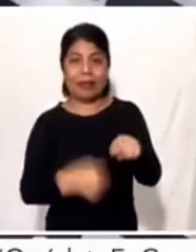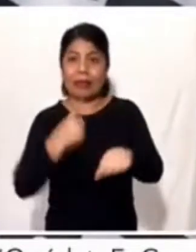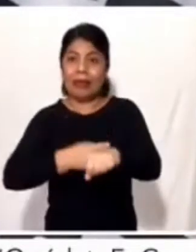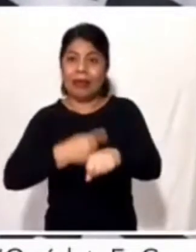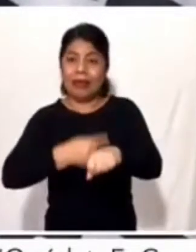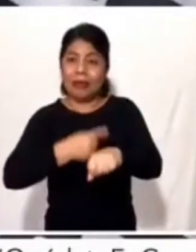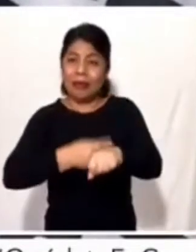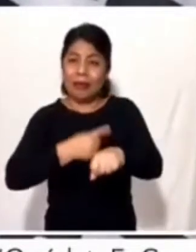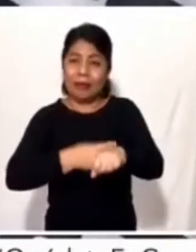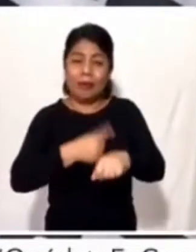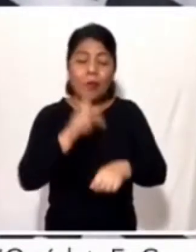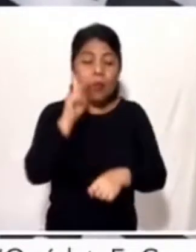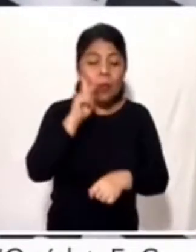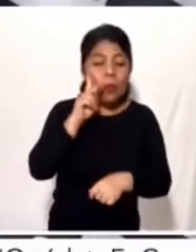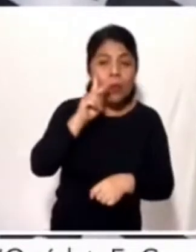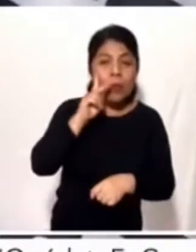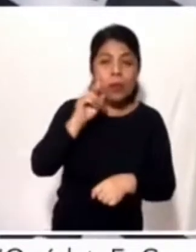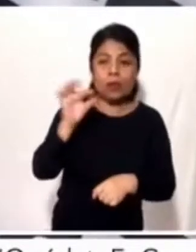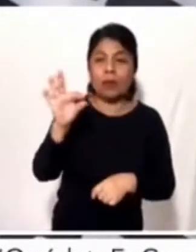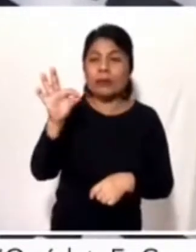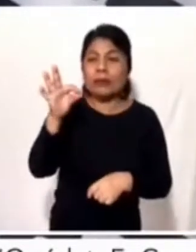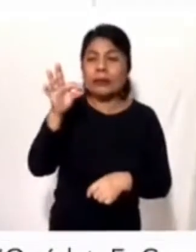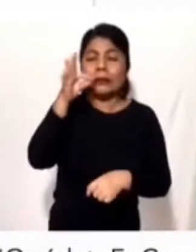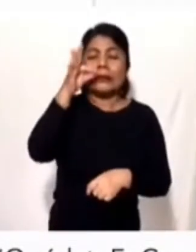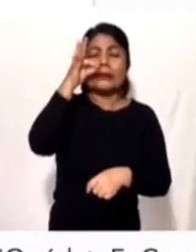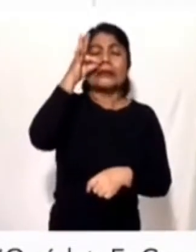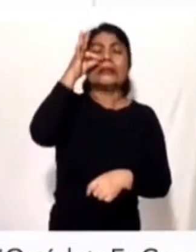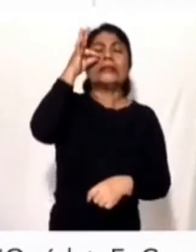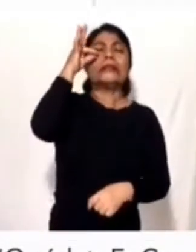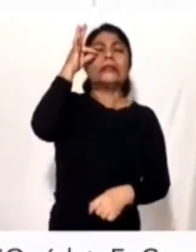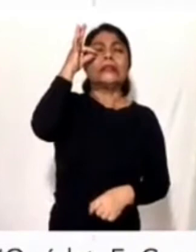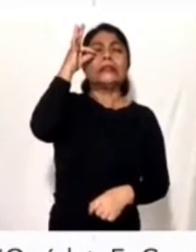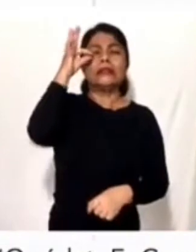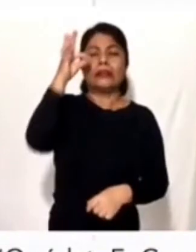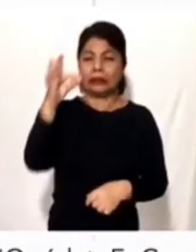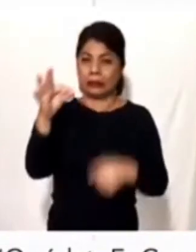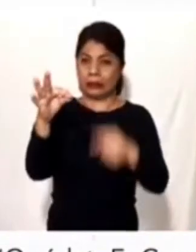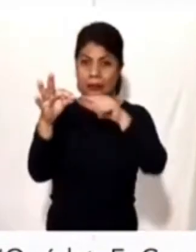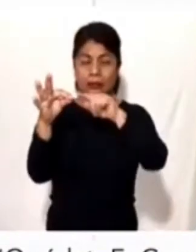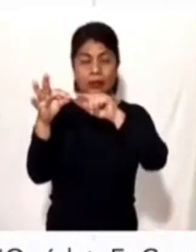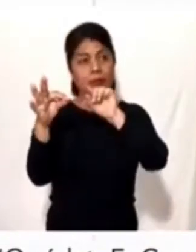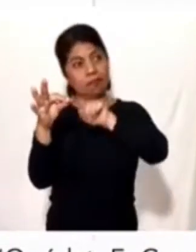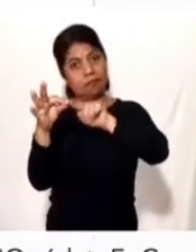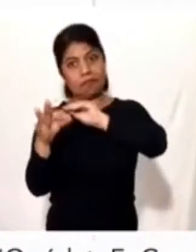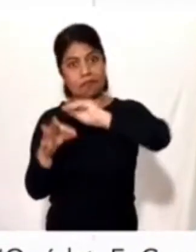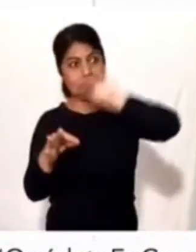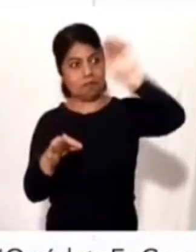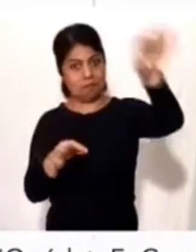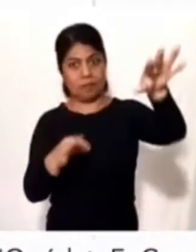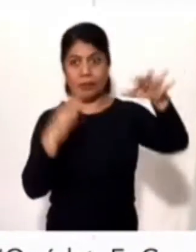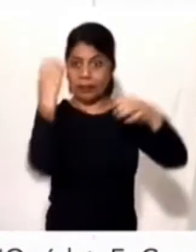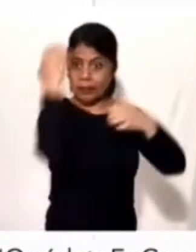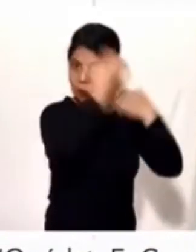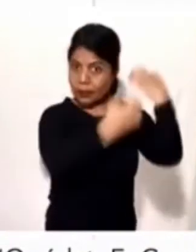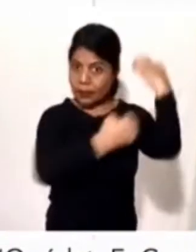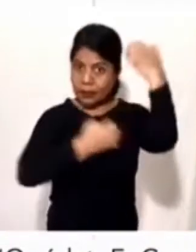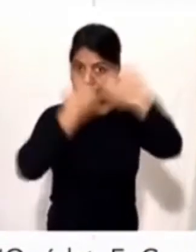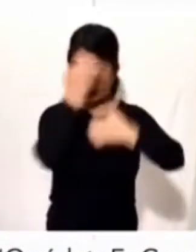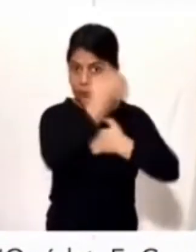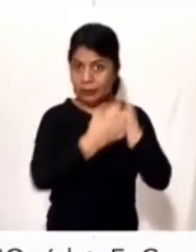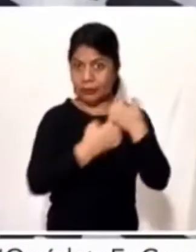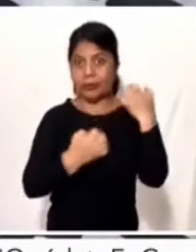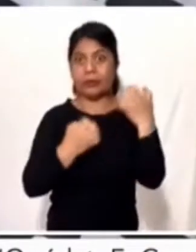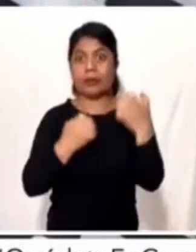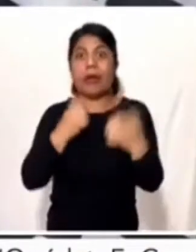ya de estas pruebas los resultados llegan acá y ya los vamos marcando en esta gráfica. Necesitamos que esta curva así como va en